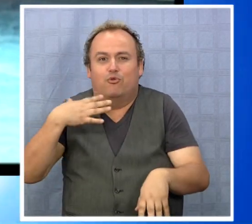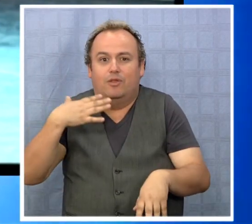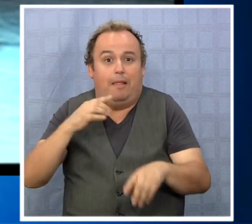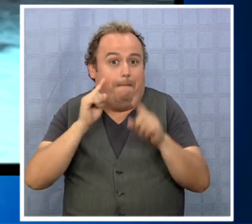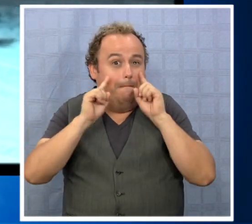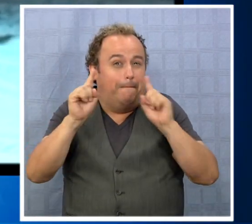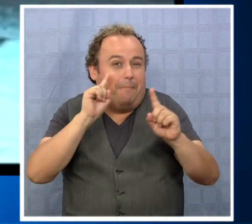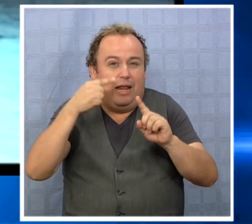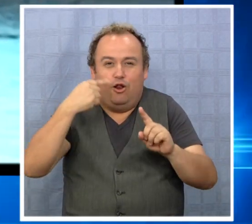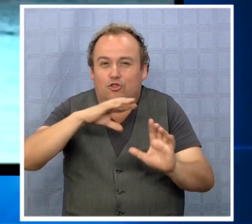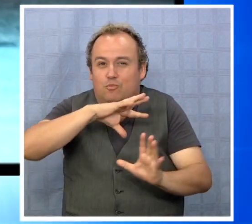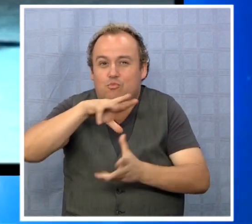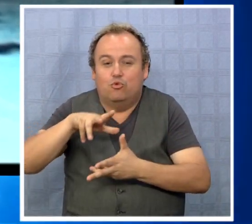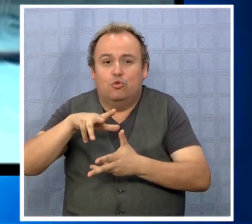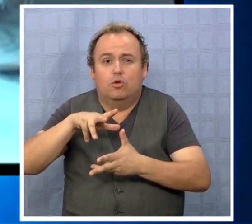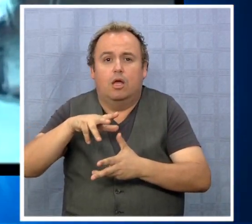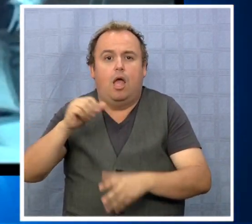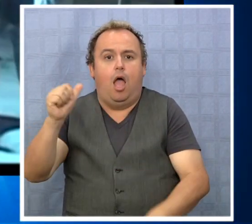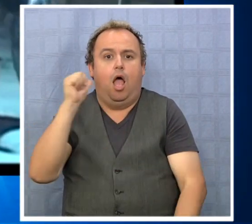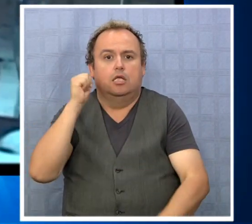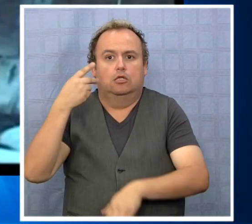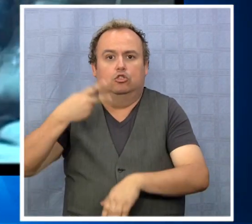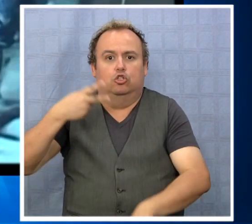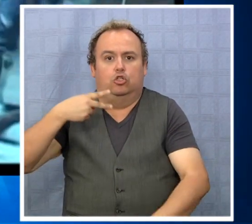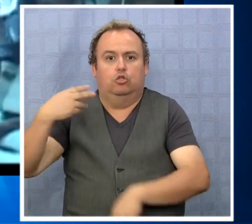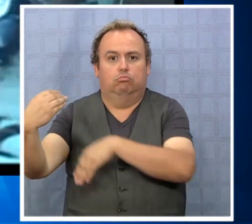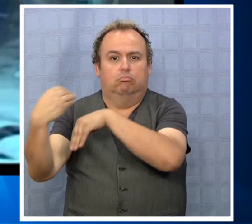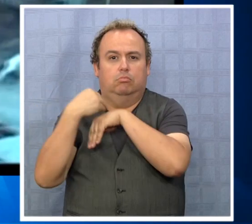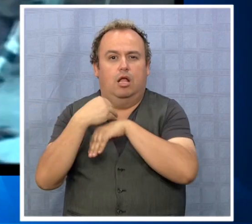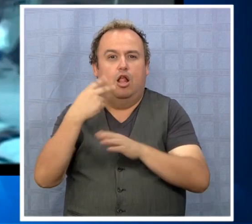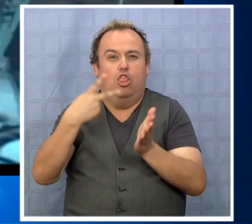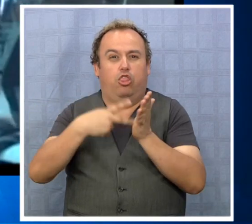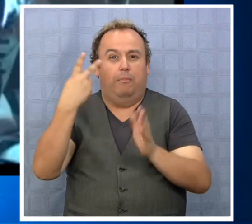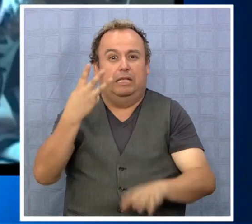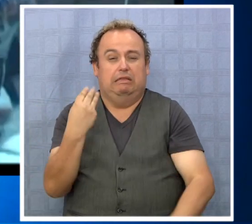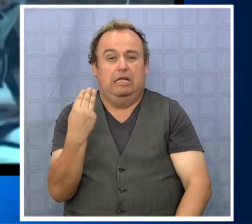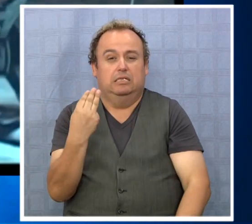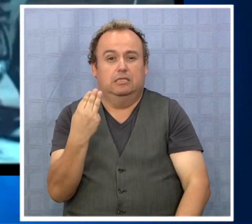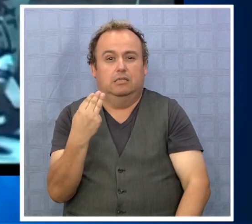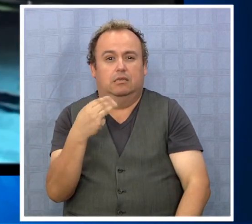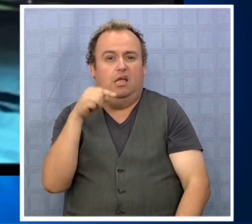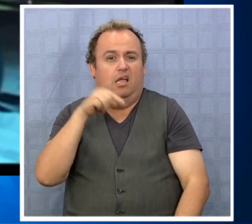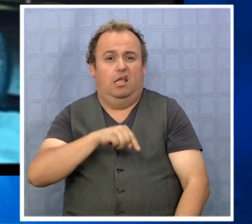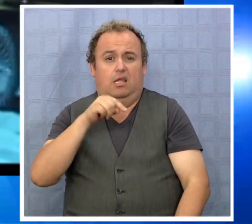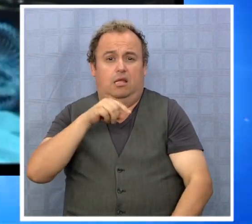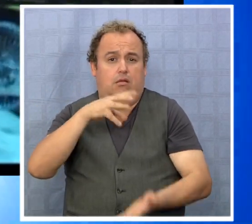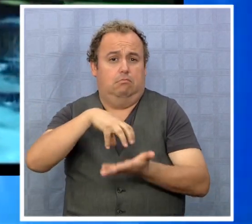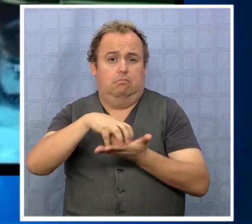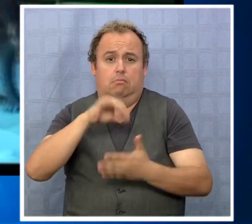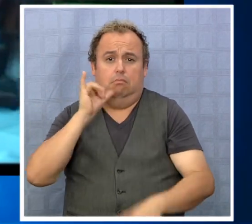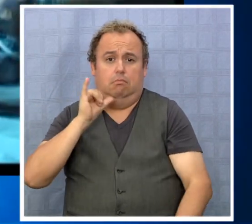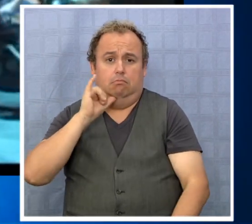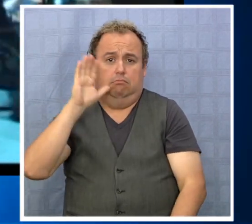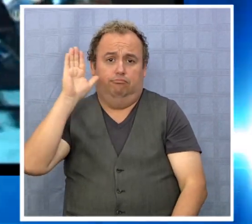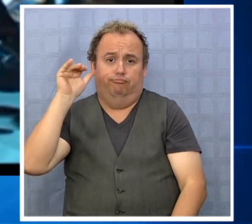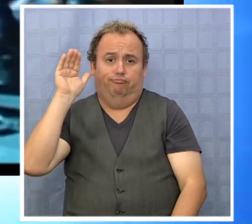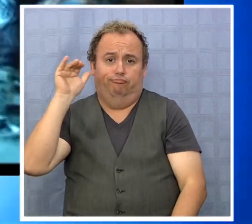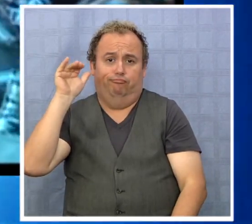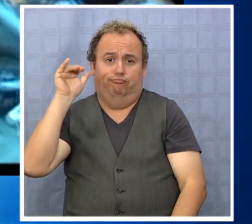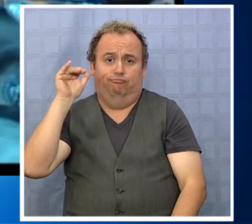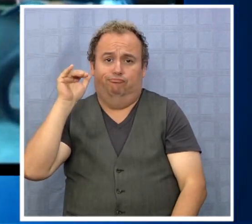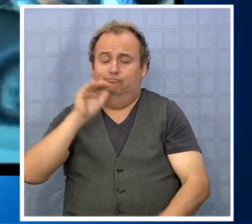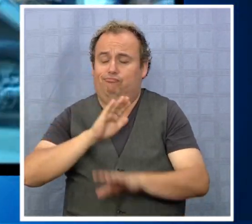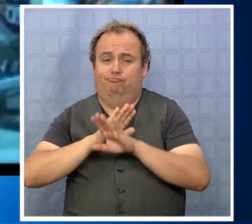ayer se supo que, en su versión 2013, nuestra ciudad no tendrá campamento ni noche de